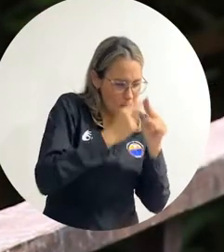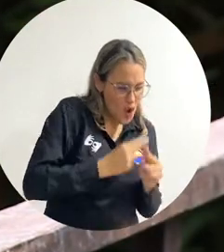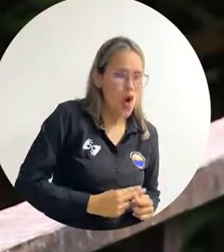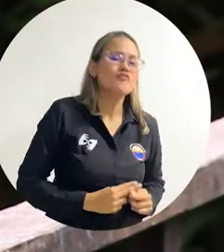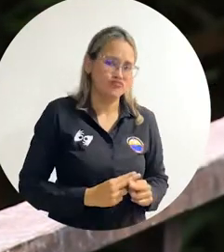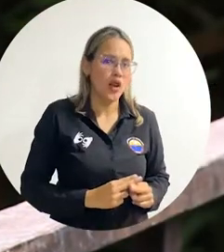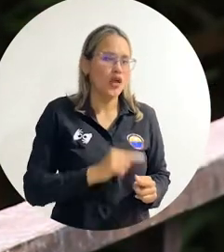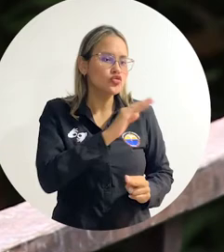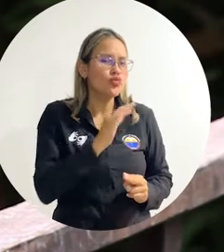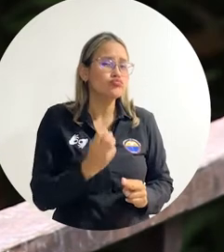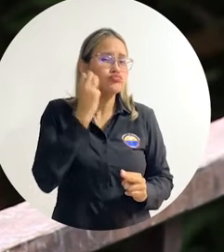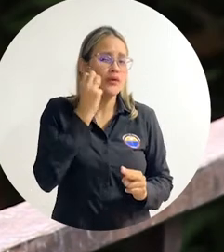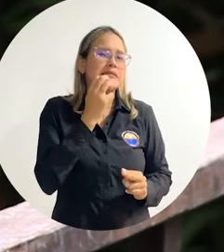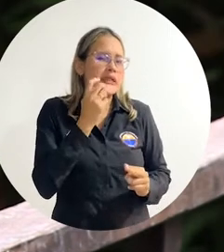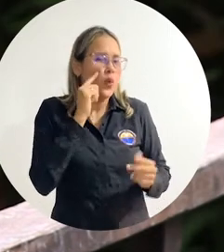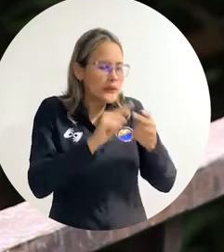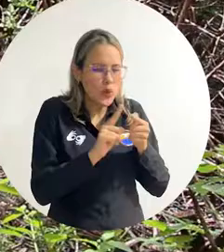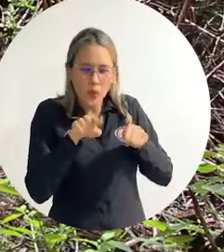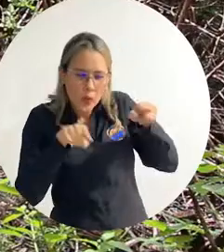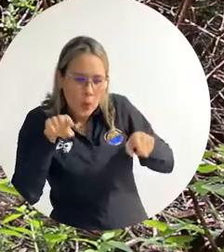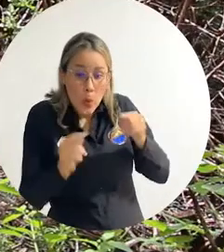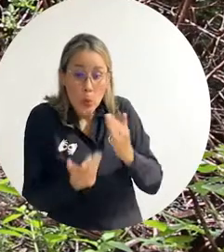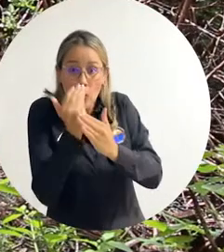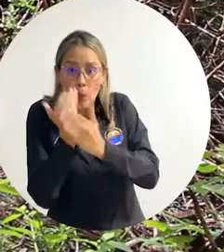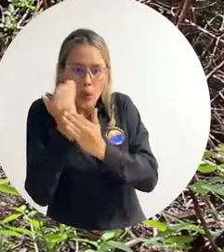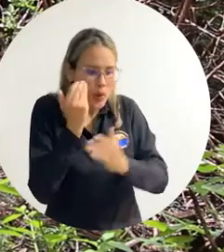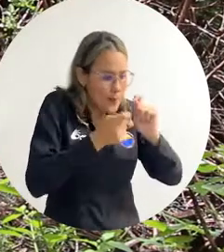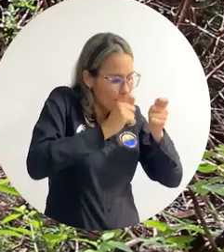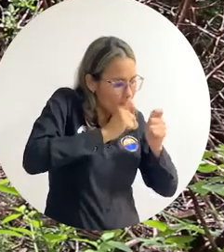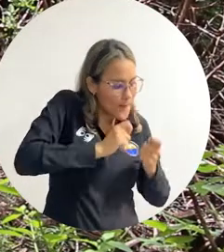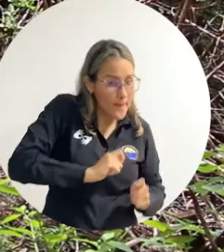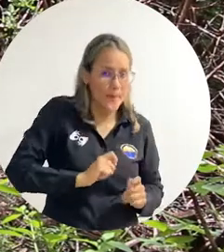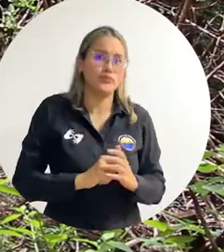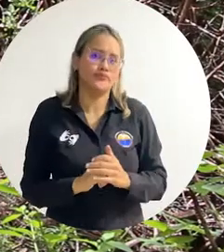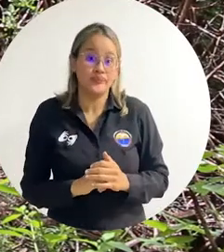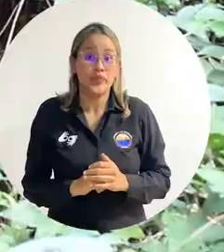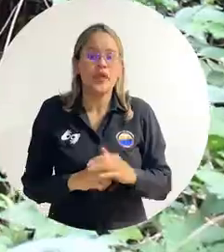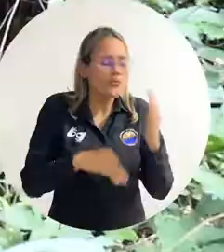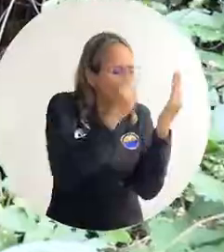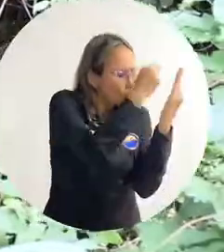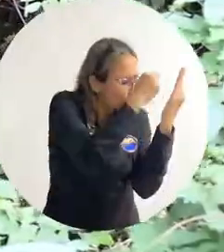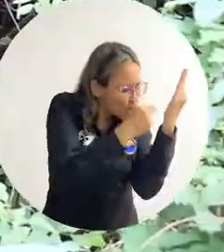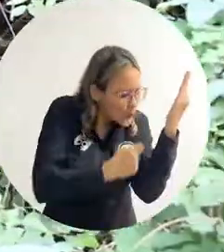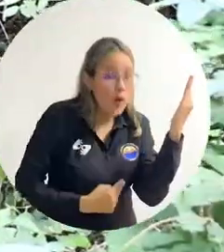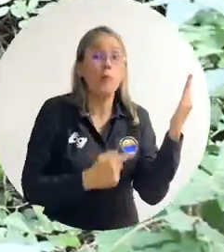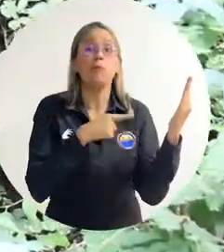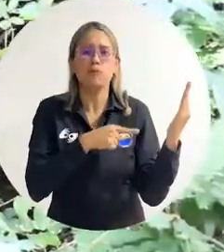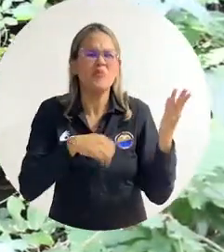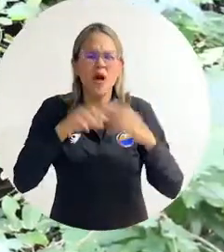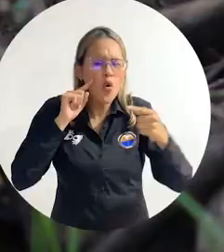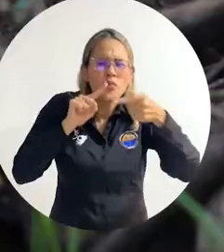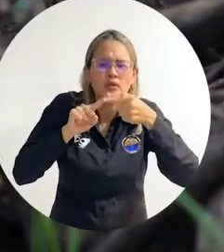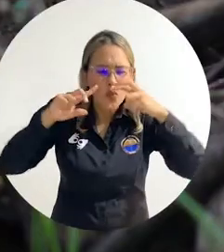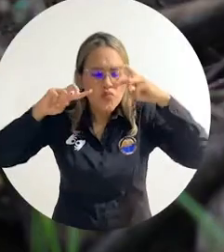actualizar todos estos listados que hemos ido nutriendo desde antes de la pandemia. Los componentes estudiados en esta